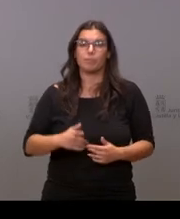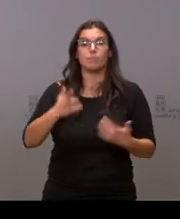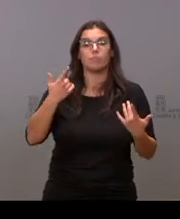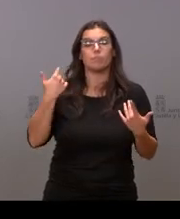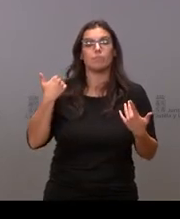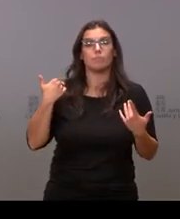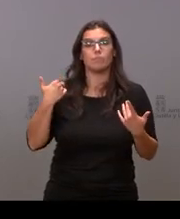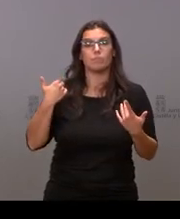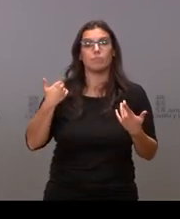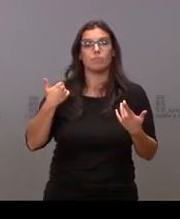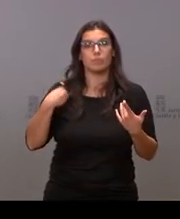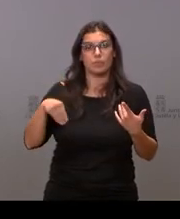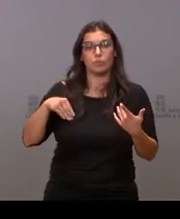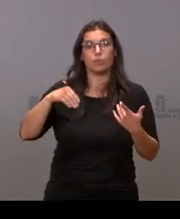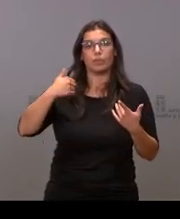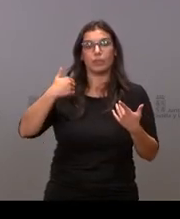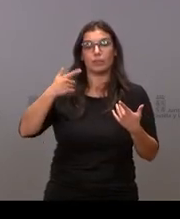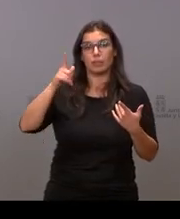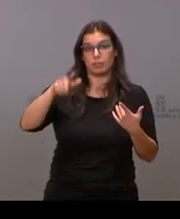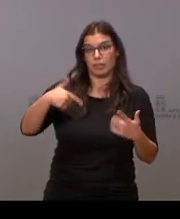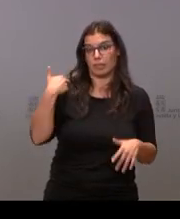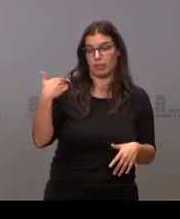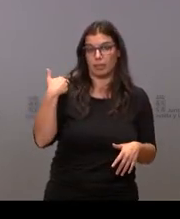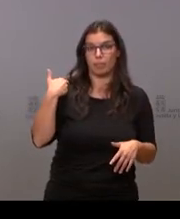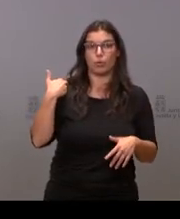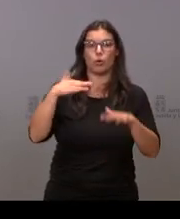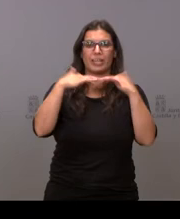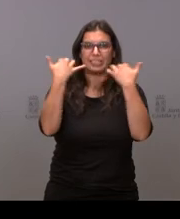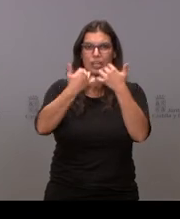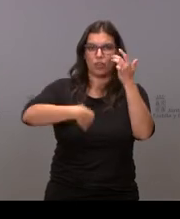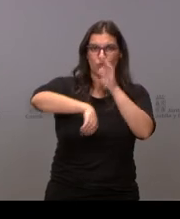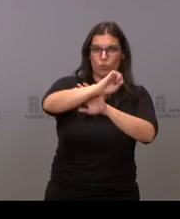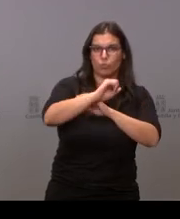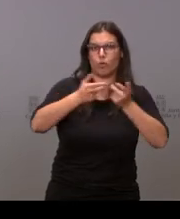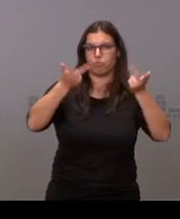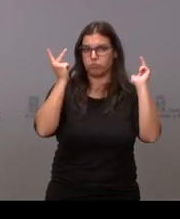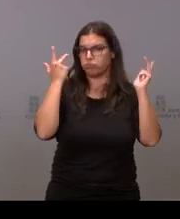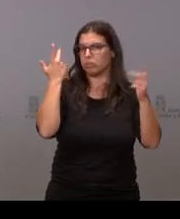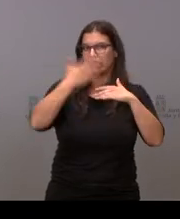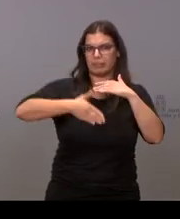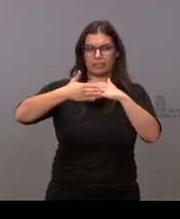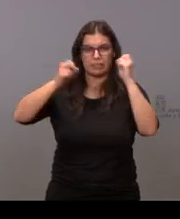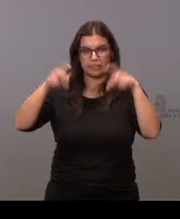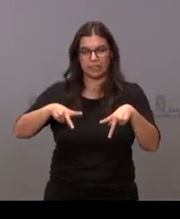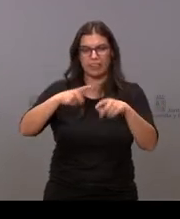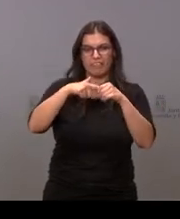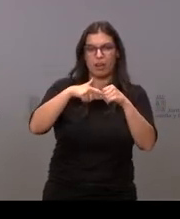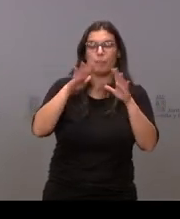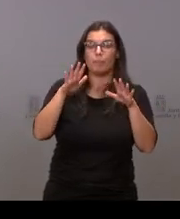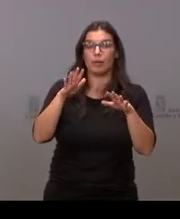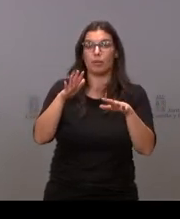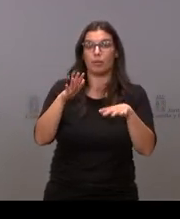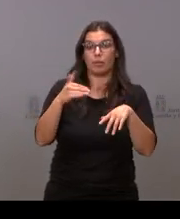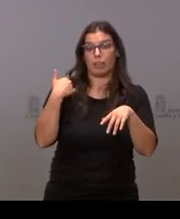teatros se han aprobado recientemente también en los estadios de fútbol que puede entrar todo el mundo no sé qué tendría que decirle al número creciente de